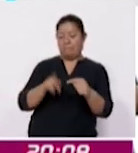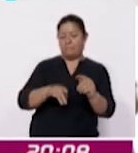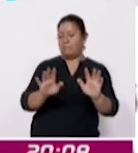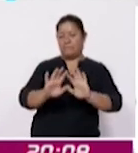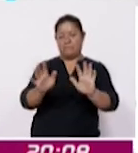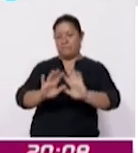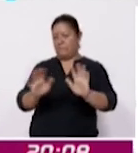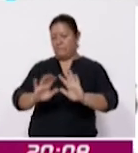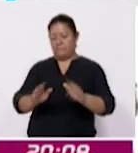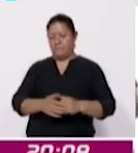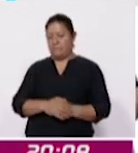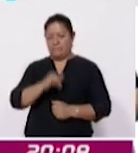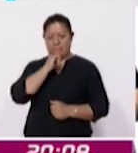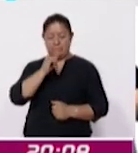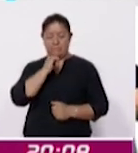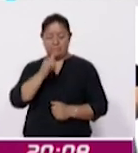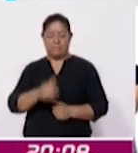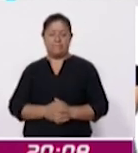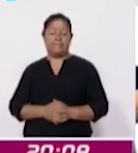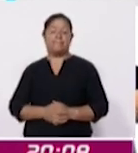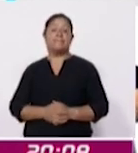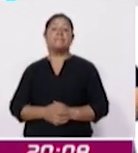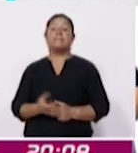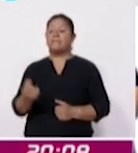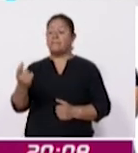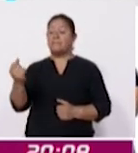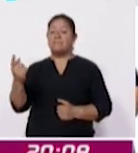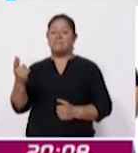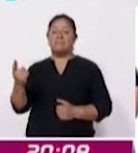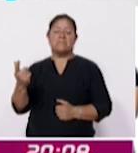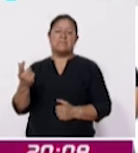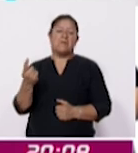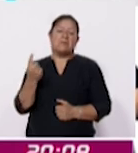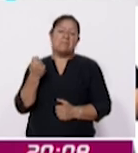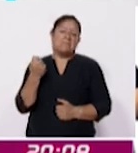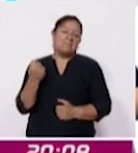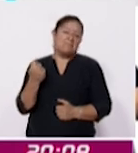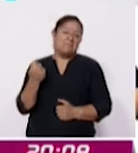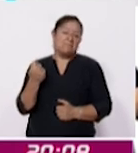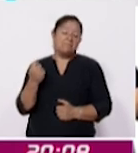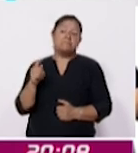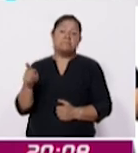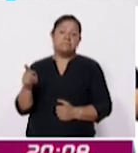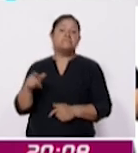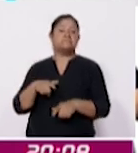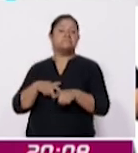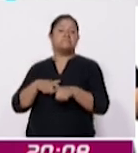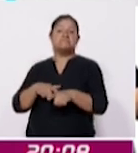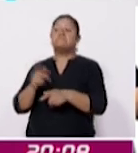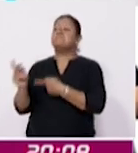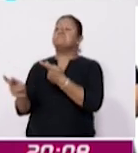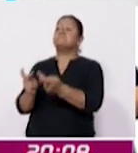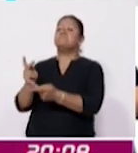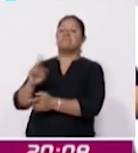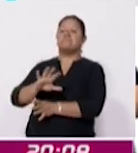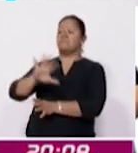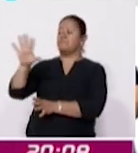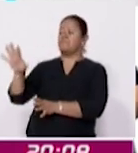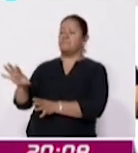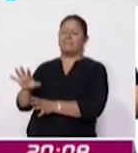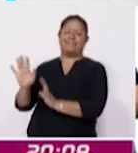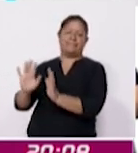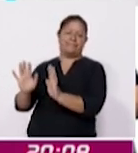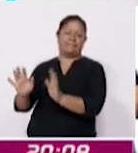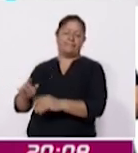cotizar genéricos, sino que ya no son tan importantes y se siguen cotizando todos y se integran